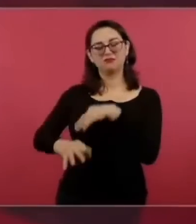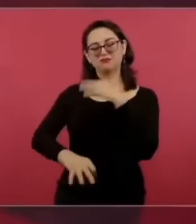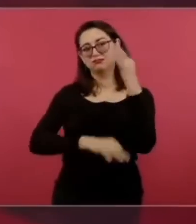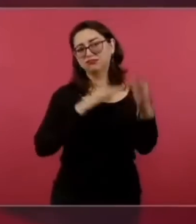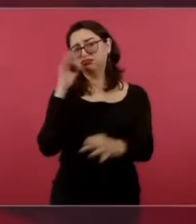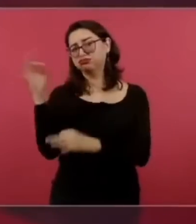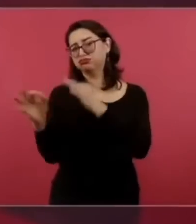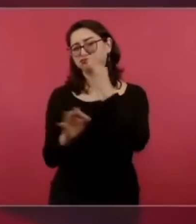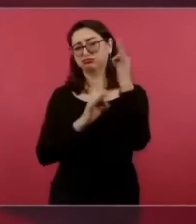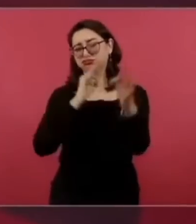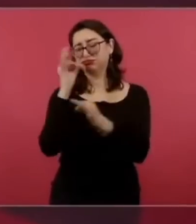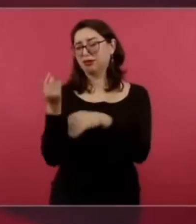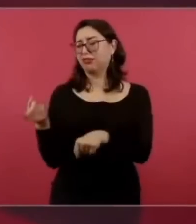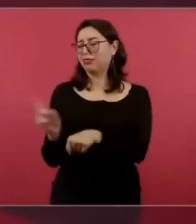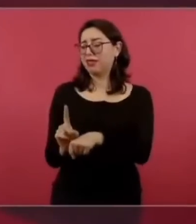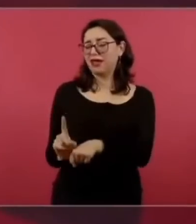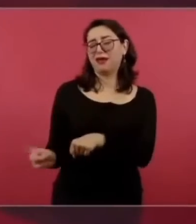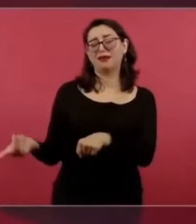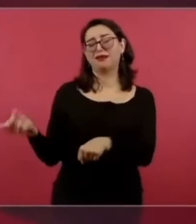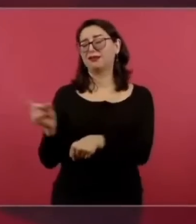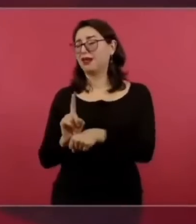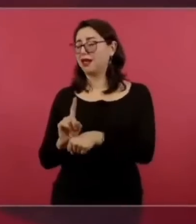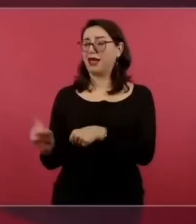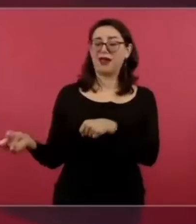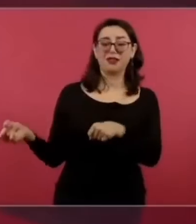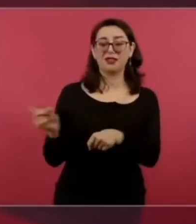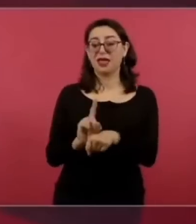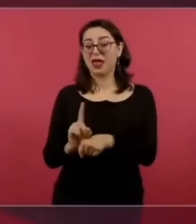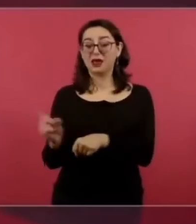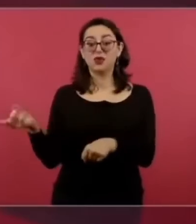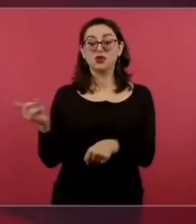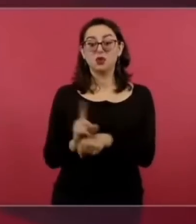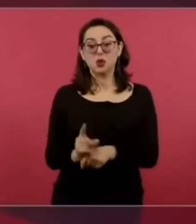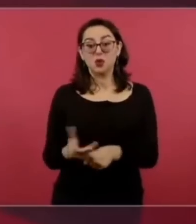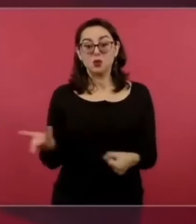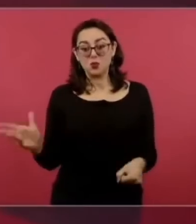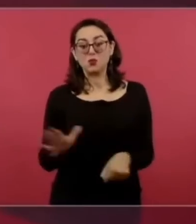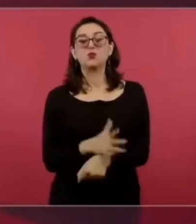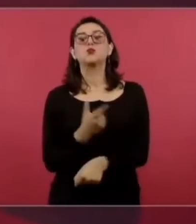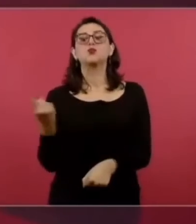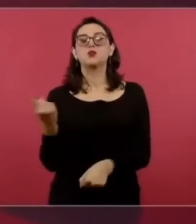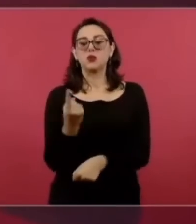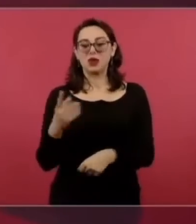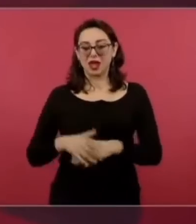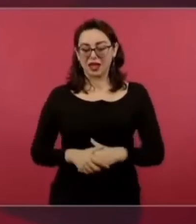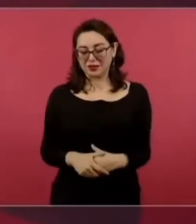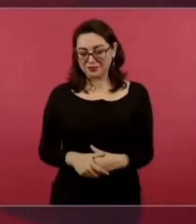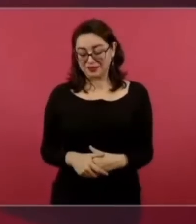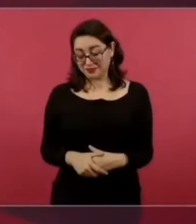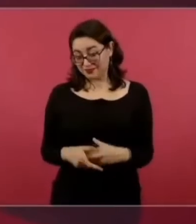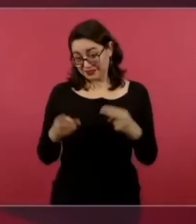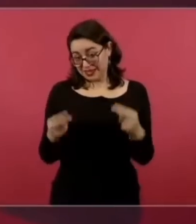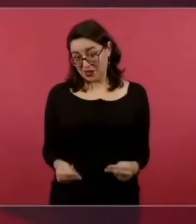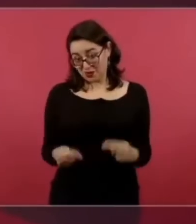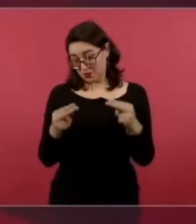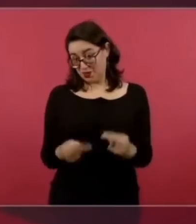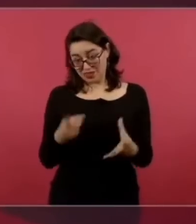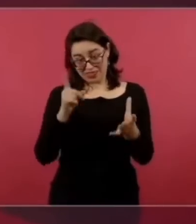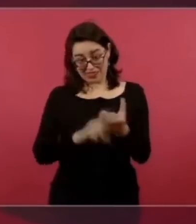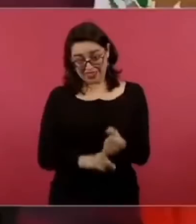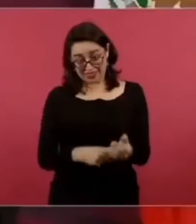están metidos pues los de la llamada para no particularizar